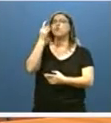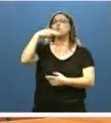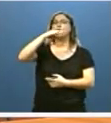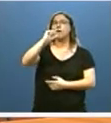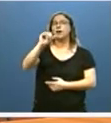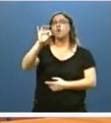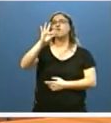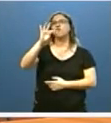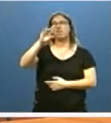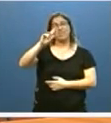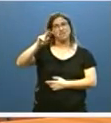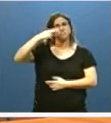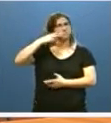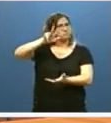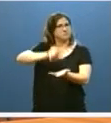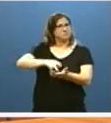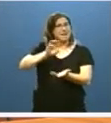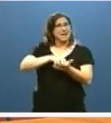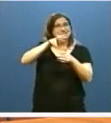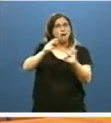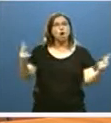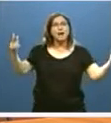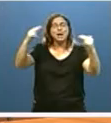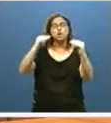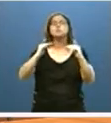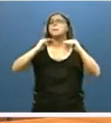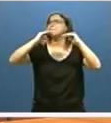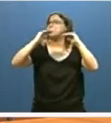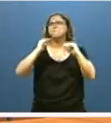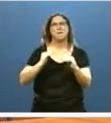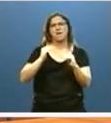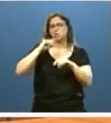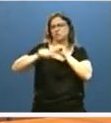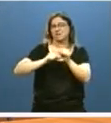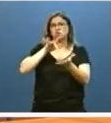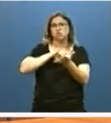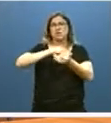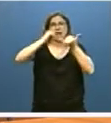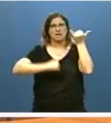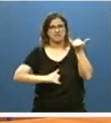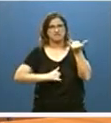Fedea como una de las que menos recortes ha realizado en sus servicios públicos a lo largo de la crisis.